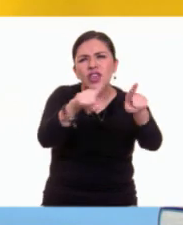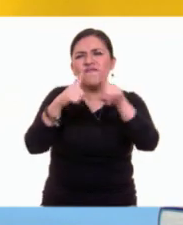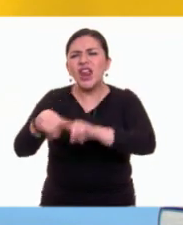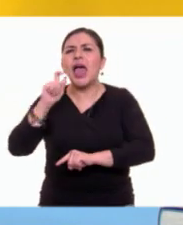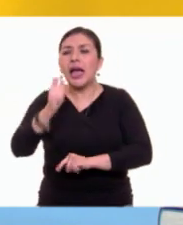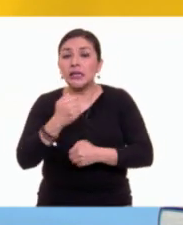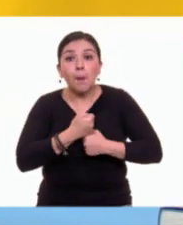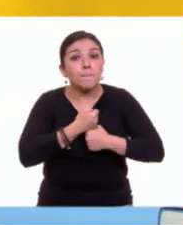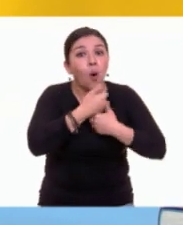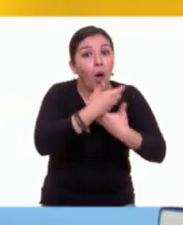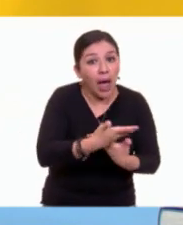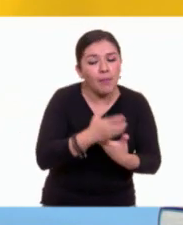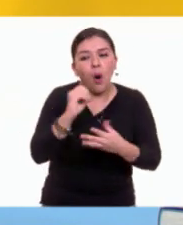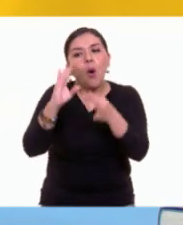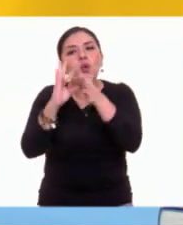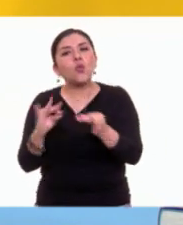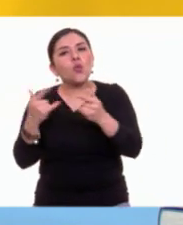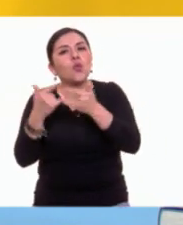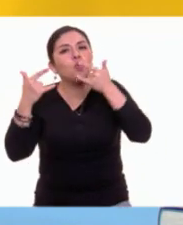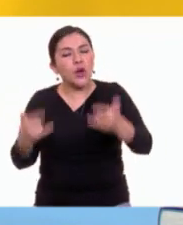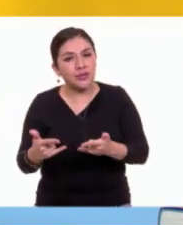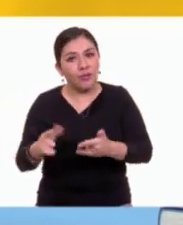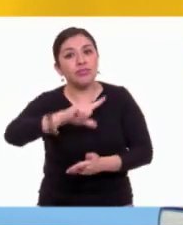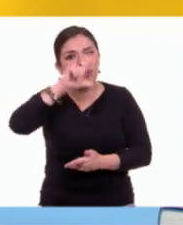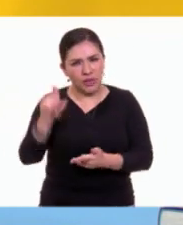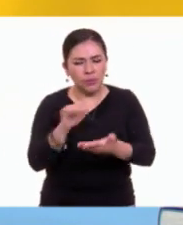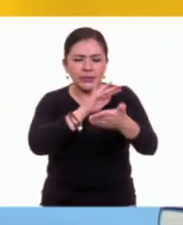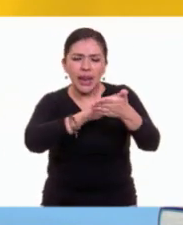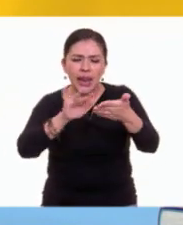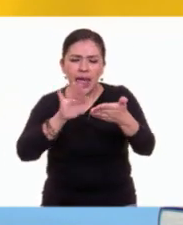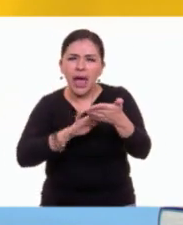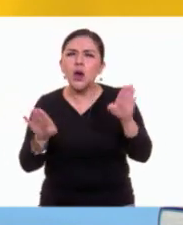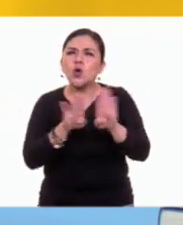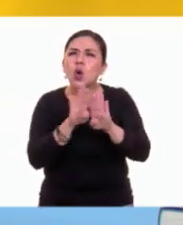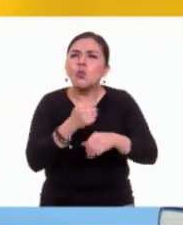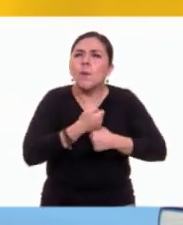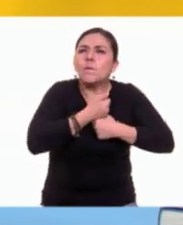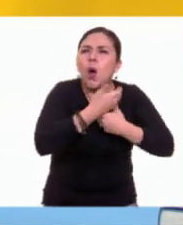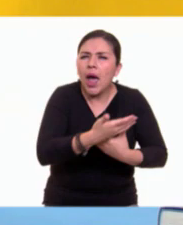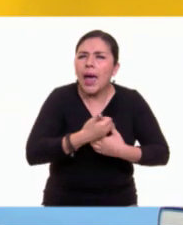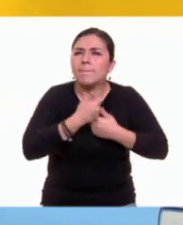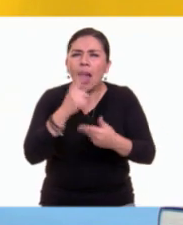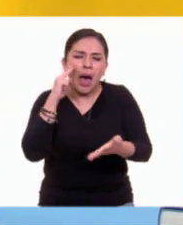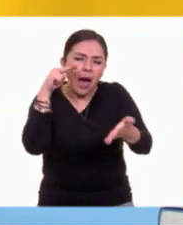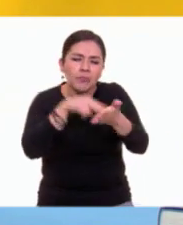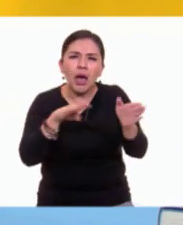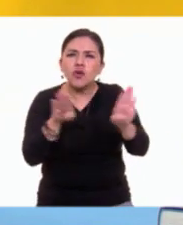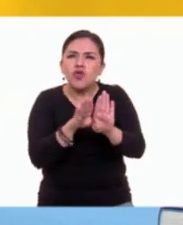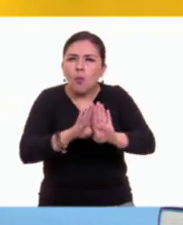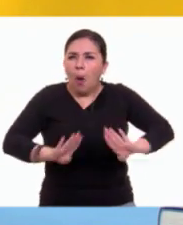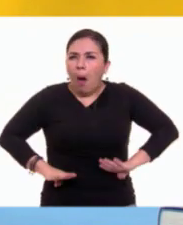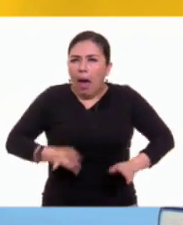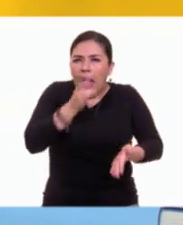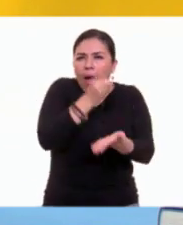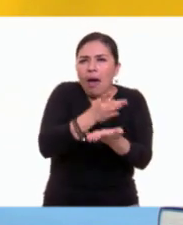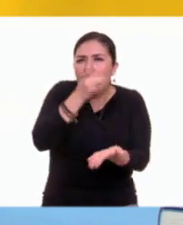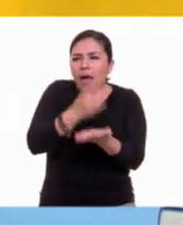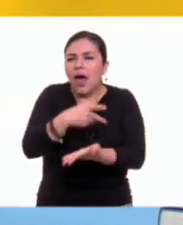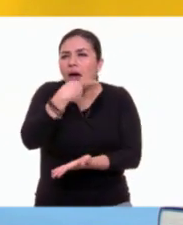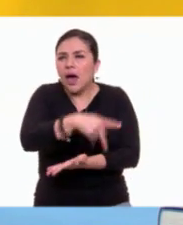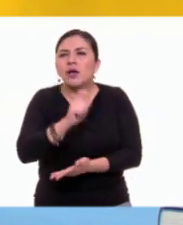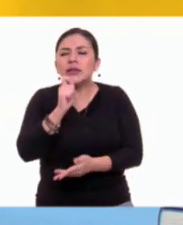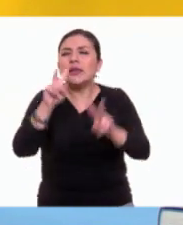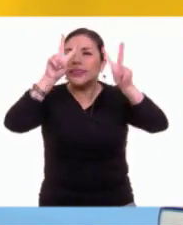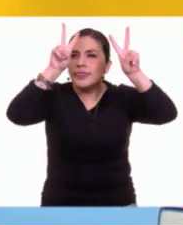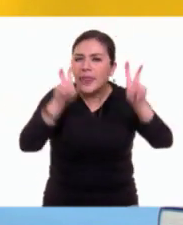un poema y una narración. Luego leeremos algunos poemas e identificaremos varias de sus características como